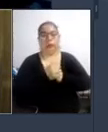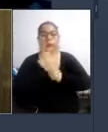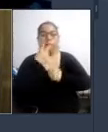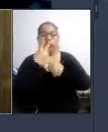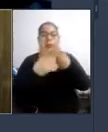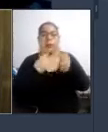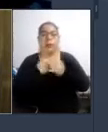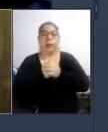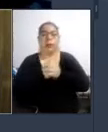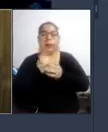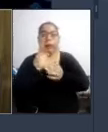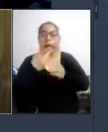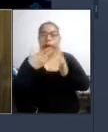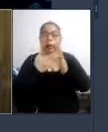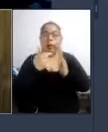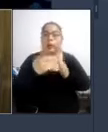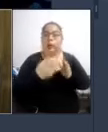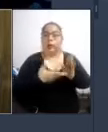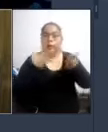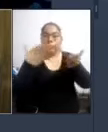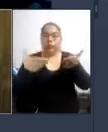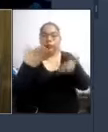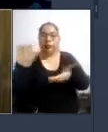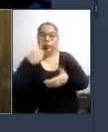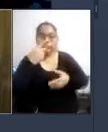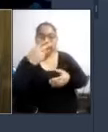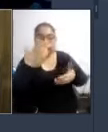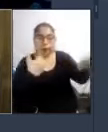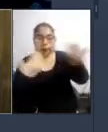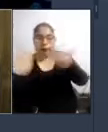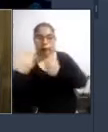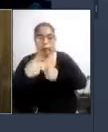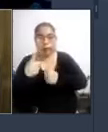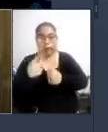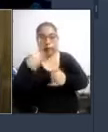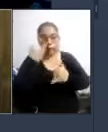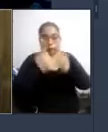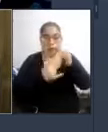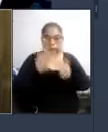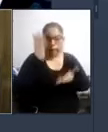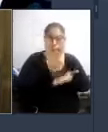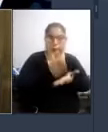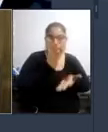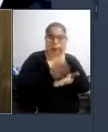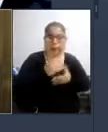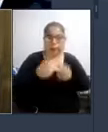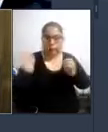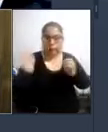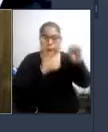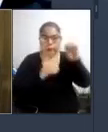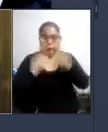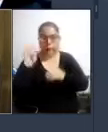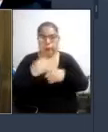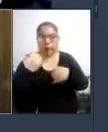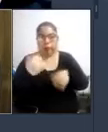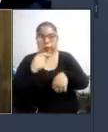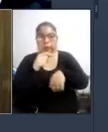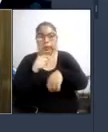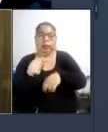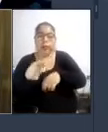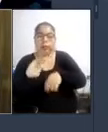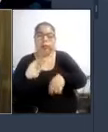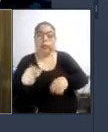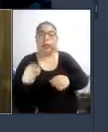beneficio y las ventajas que se obtienen y que son tangibles con la implementación de este tipo de medidas